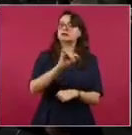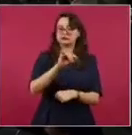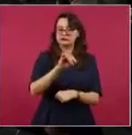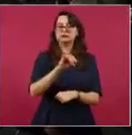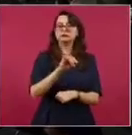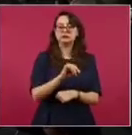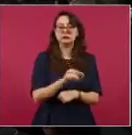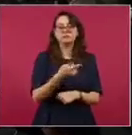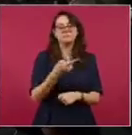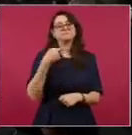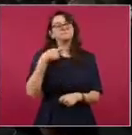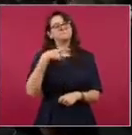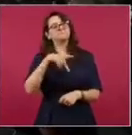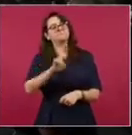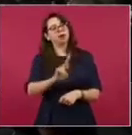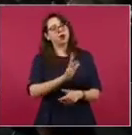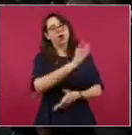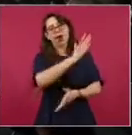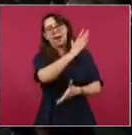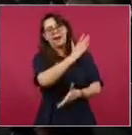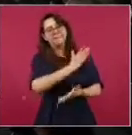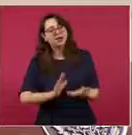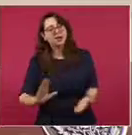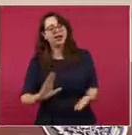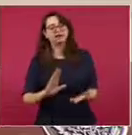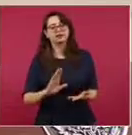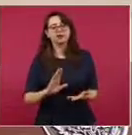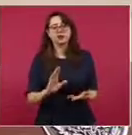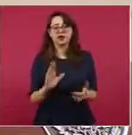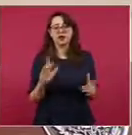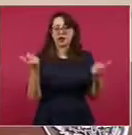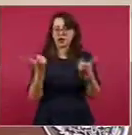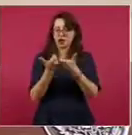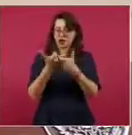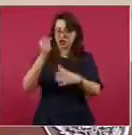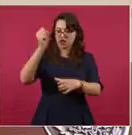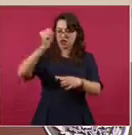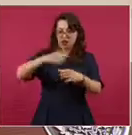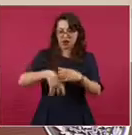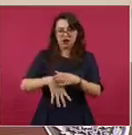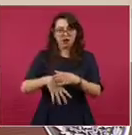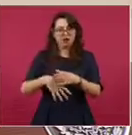Aquí lo más es el fondo de ahorro.